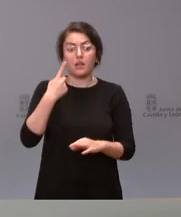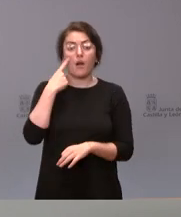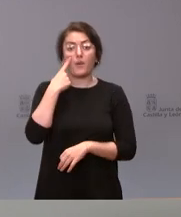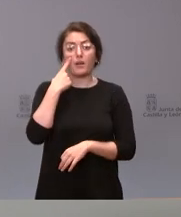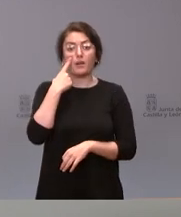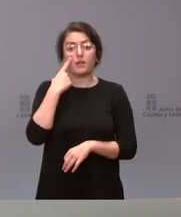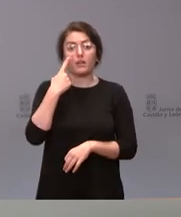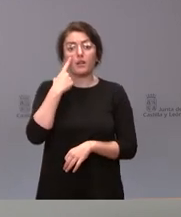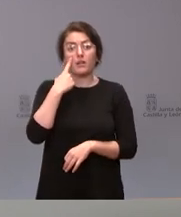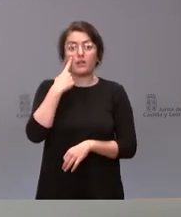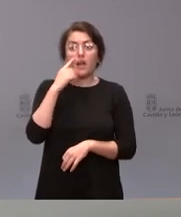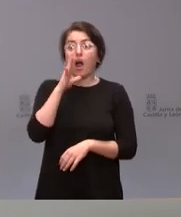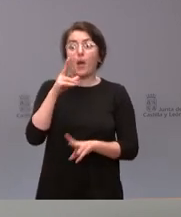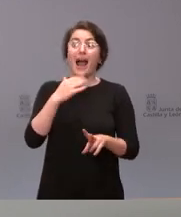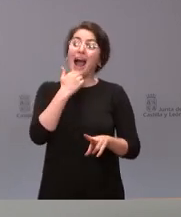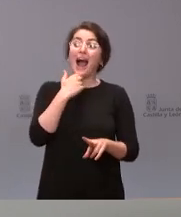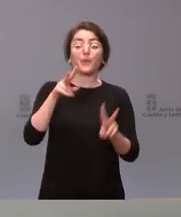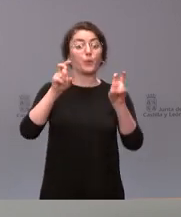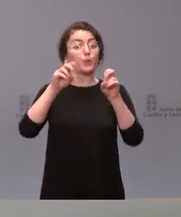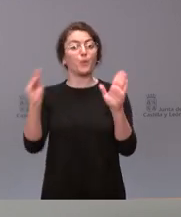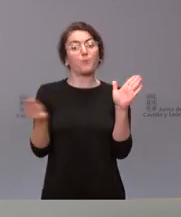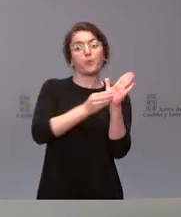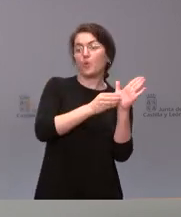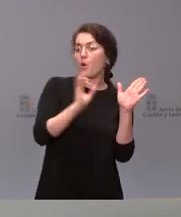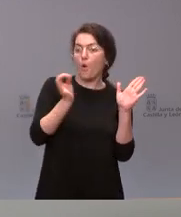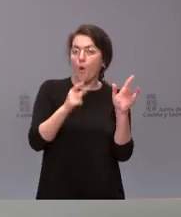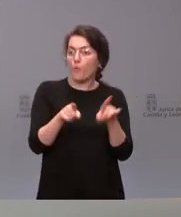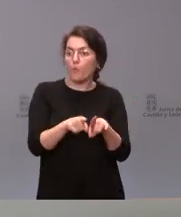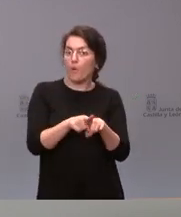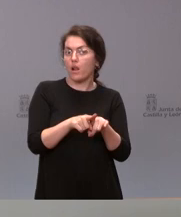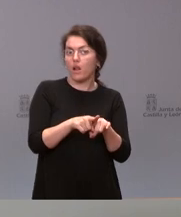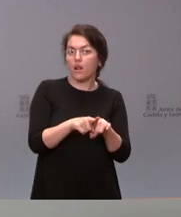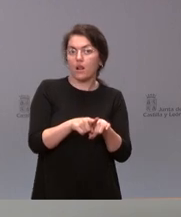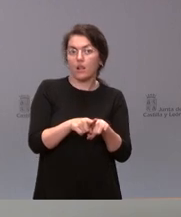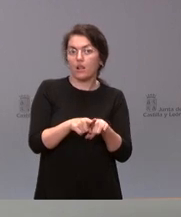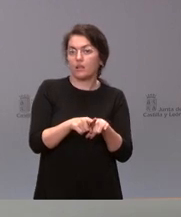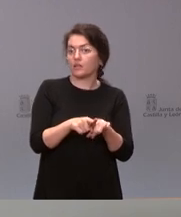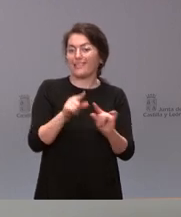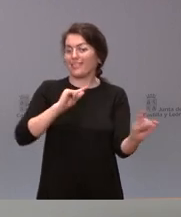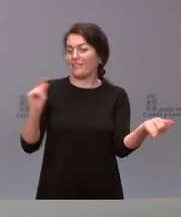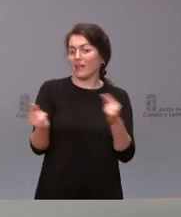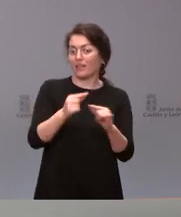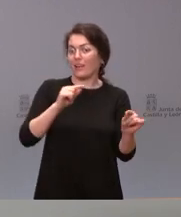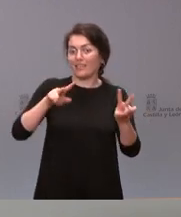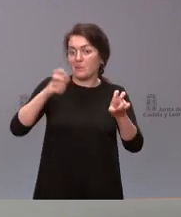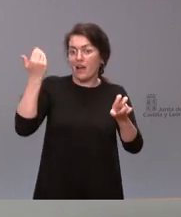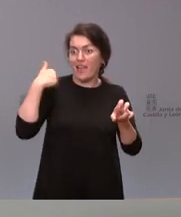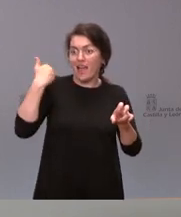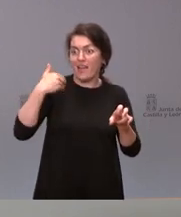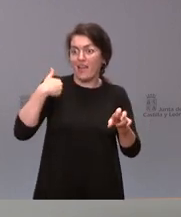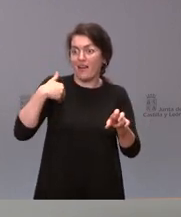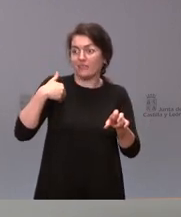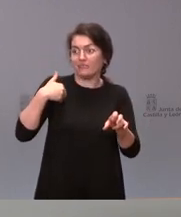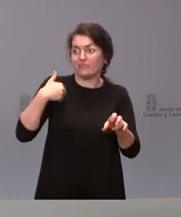introduce alguna novedad o simplemente un debate en torno a una cuestión que estaba resuelta previamente.